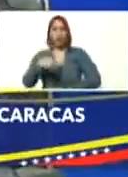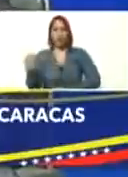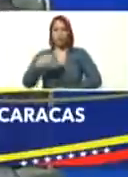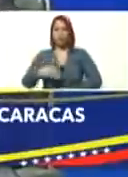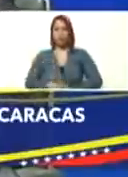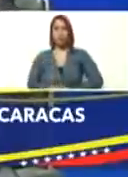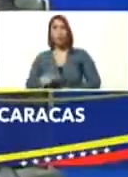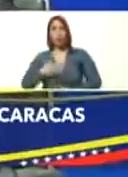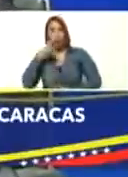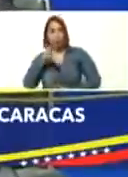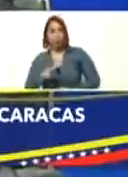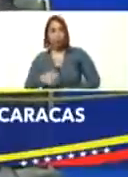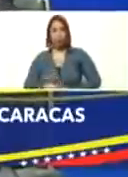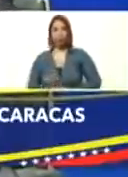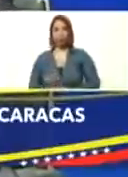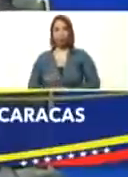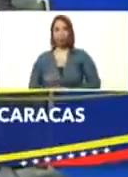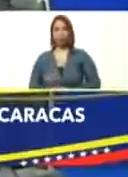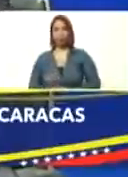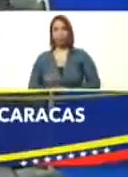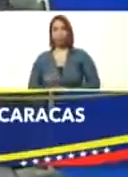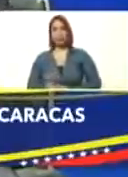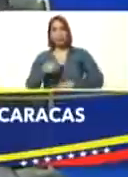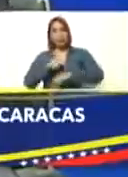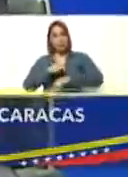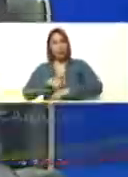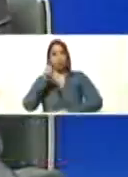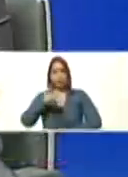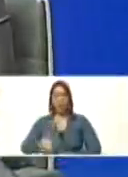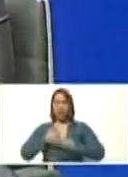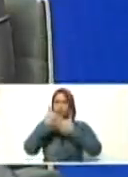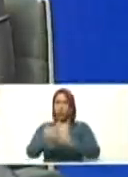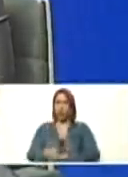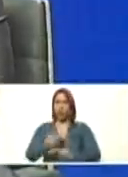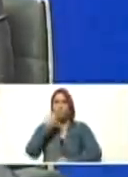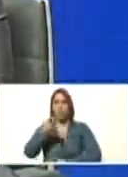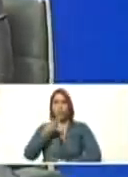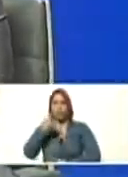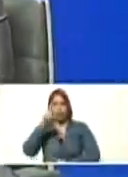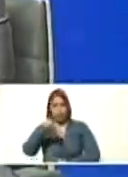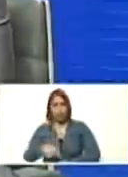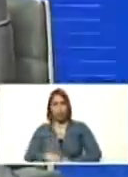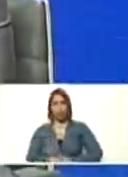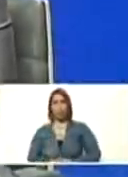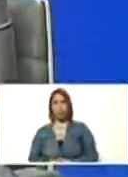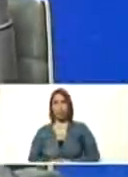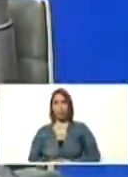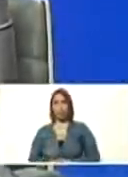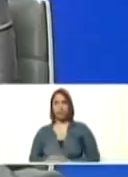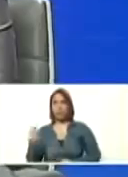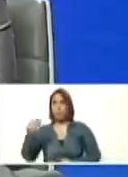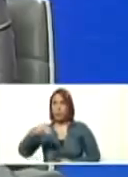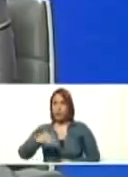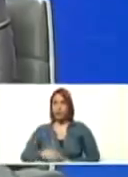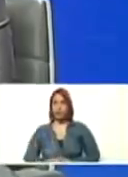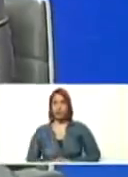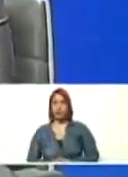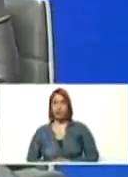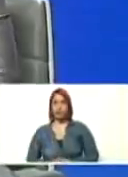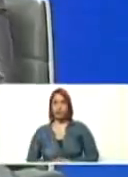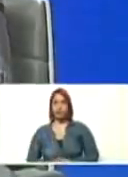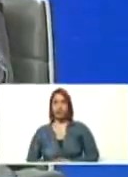pude estar allí en un tiempo también ayudando políticamente y precisamente ahí son más de